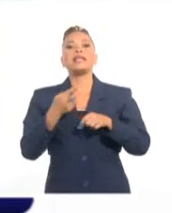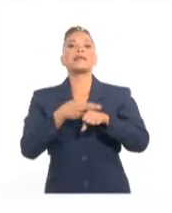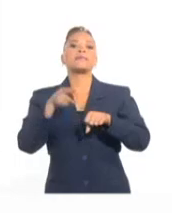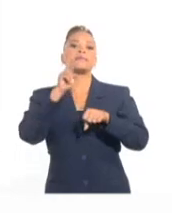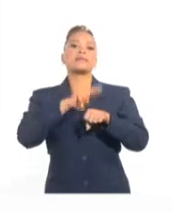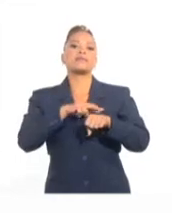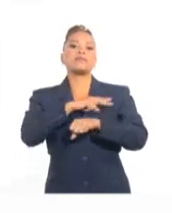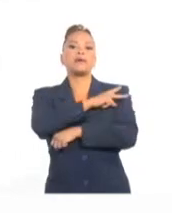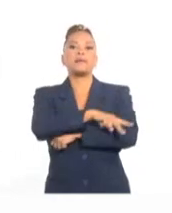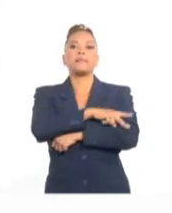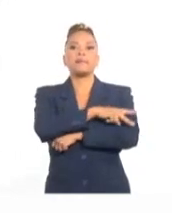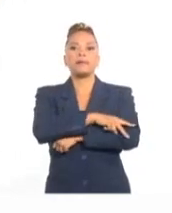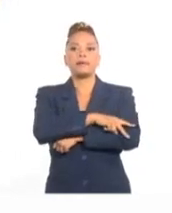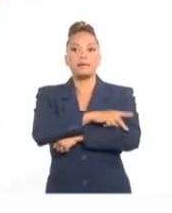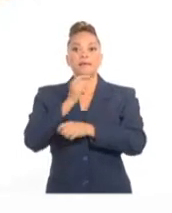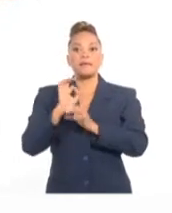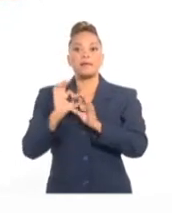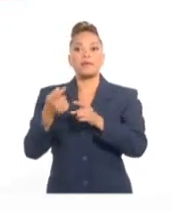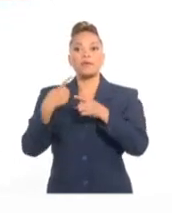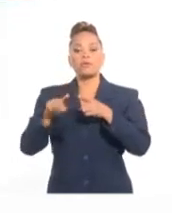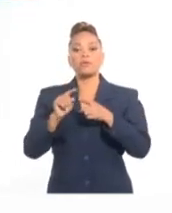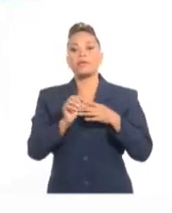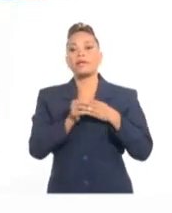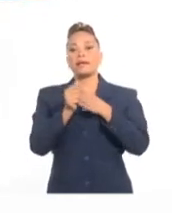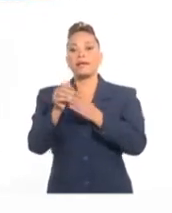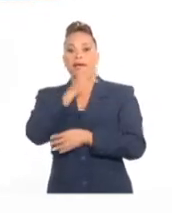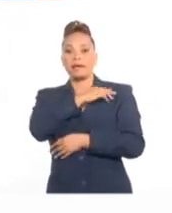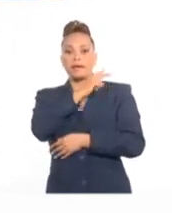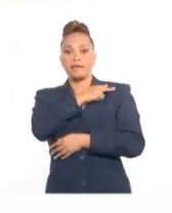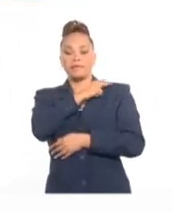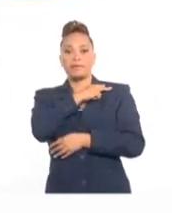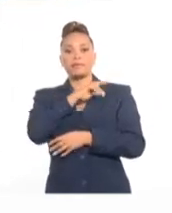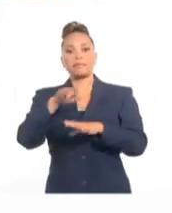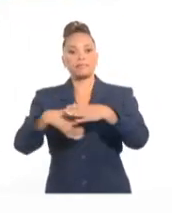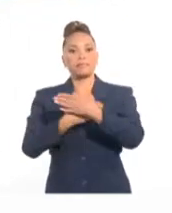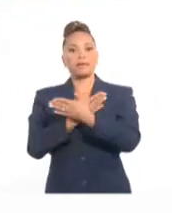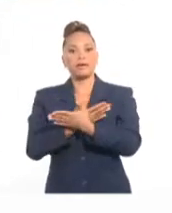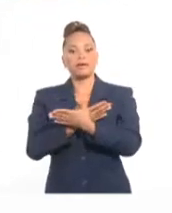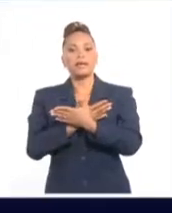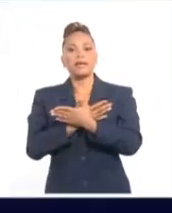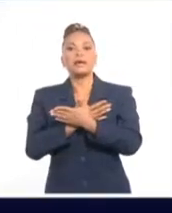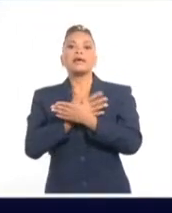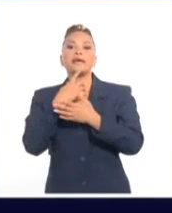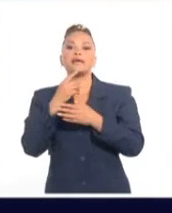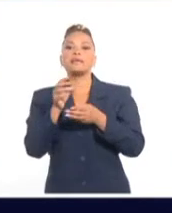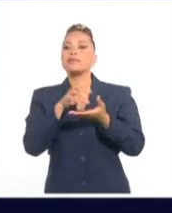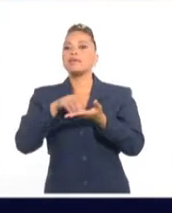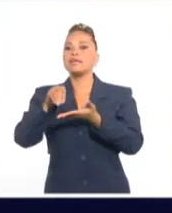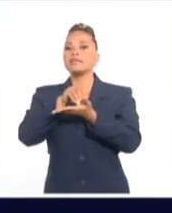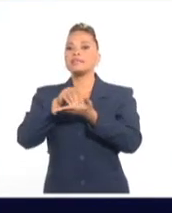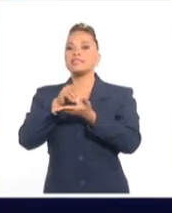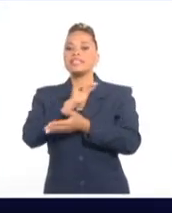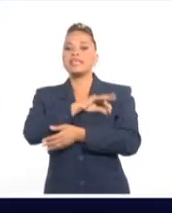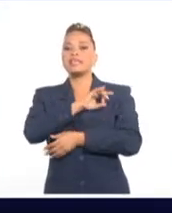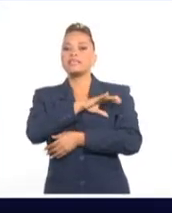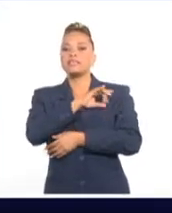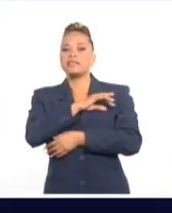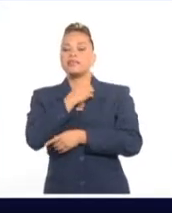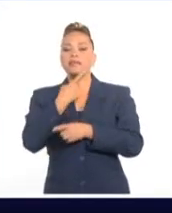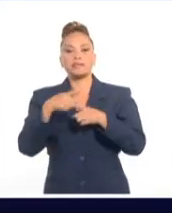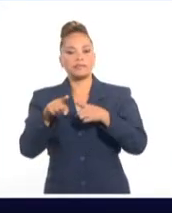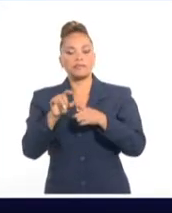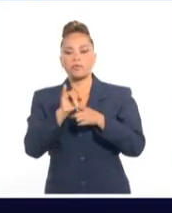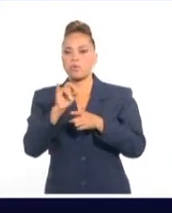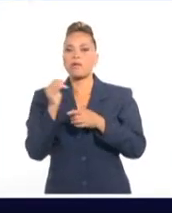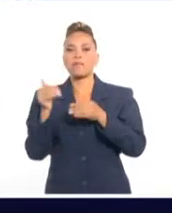del país suramericano es encabezada por el Director General de Asuntos Consulares, Inmigración y Chilenos en el Exterior, Rodrigo Donoso